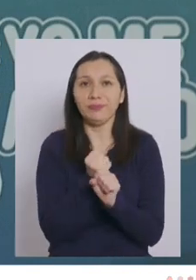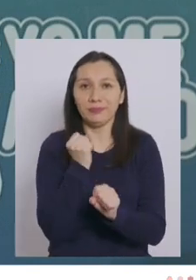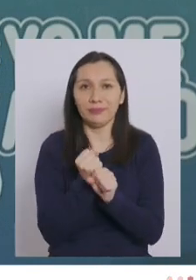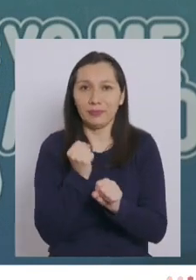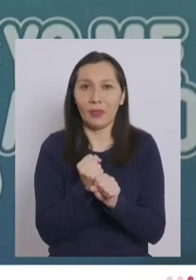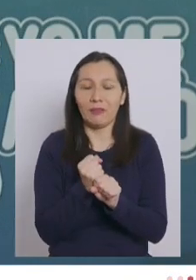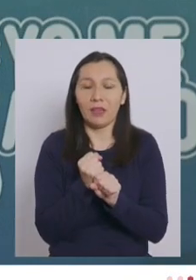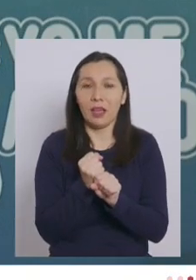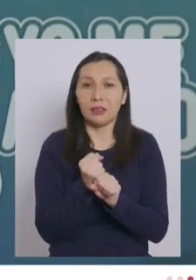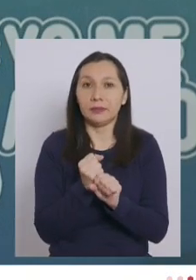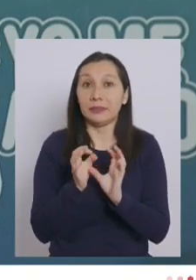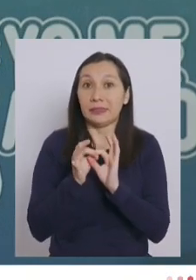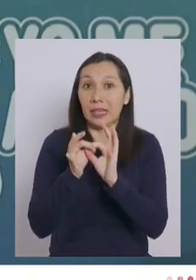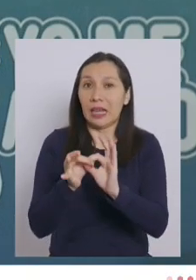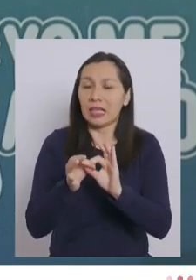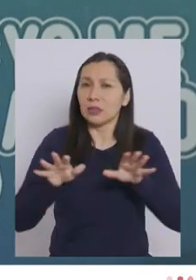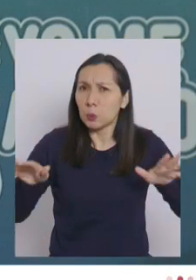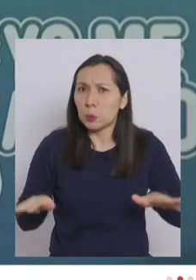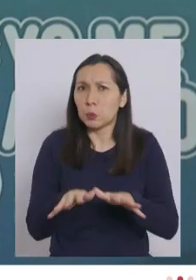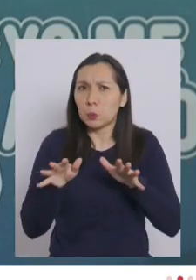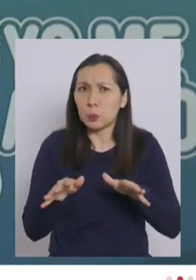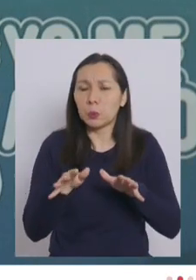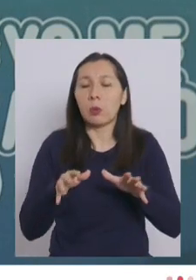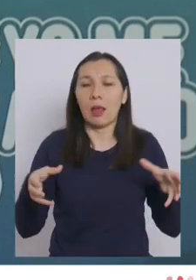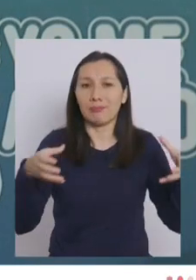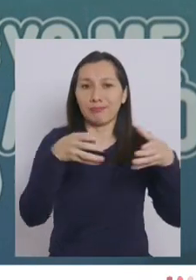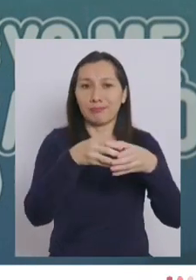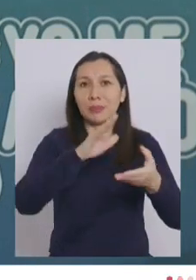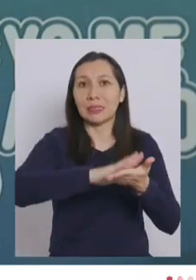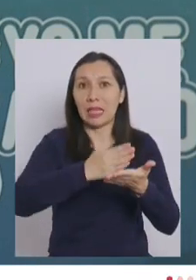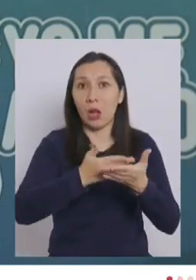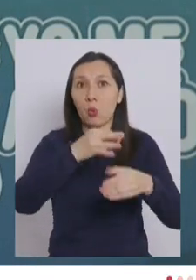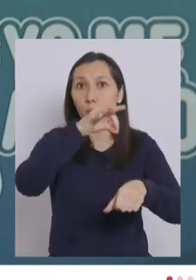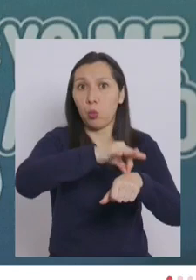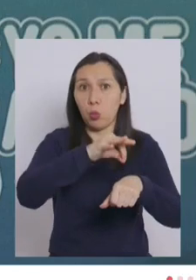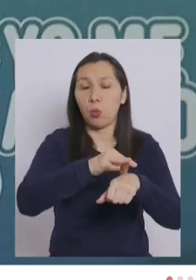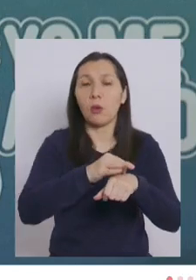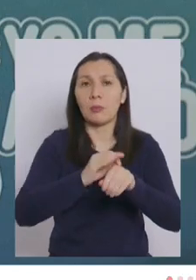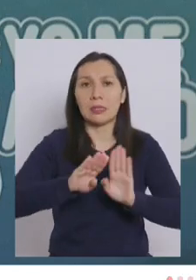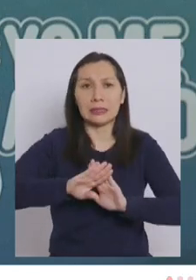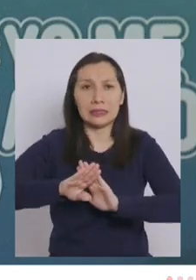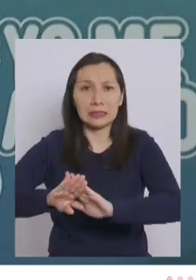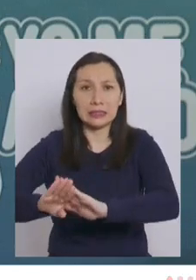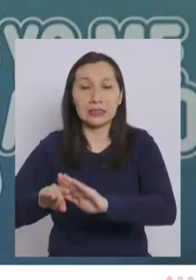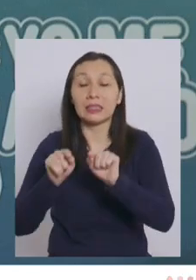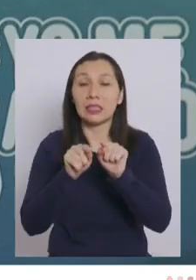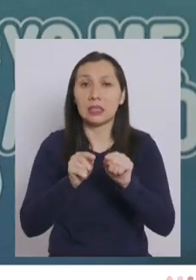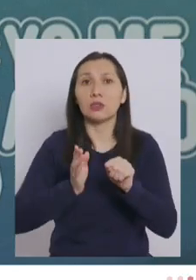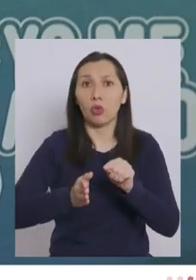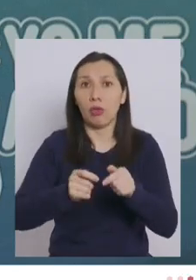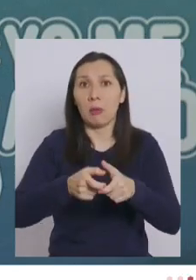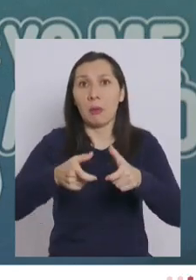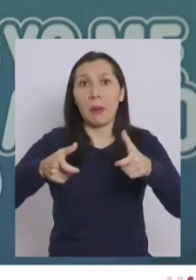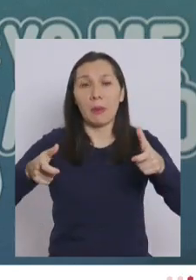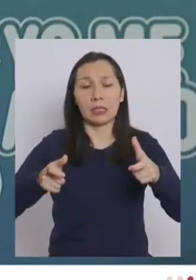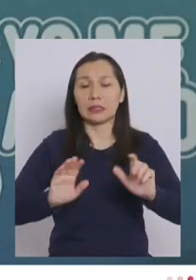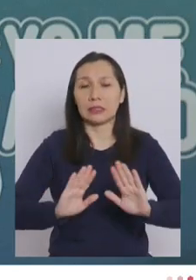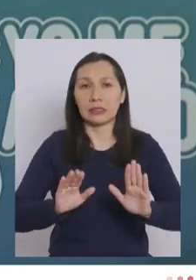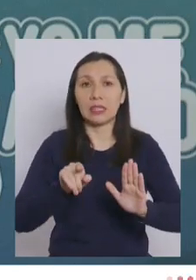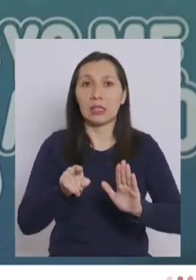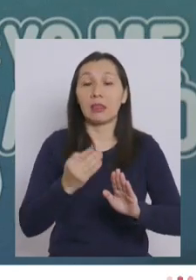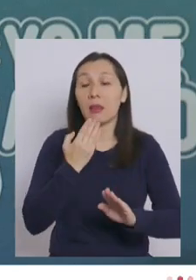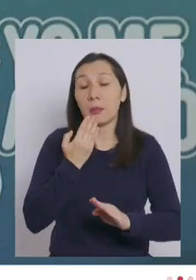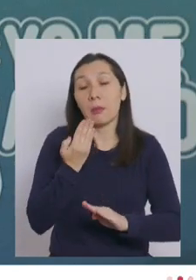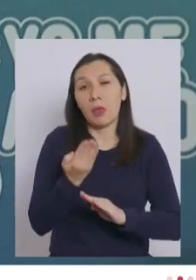gracias al esfuerzo del equipo de salud para evitar que eso continúe y